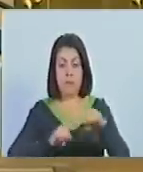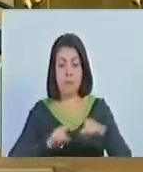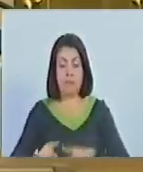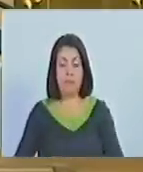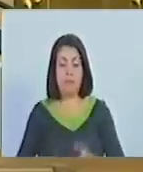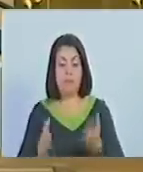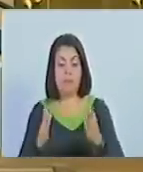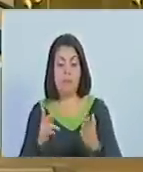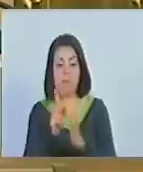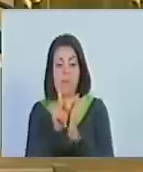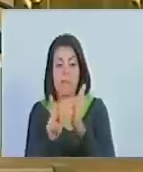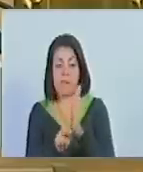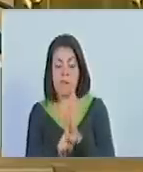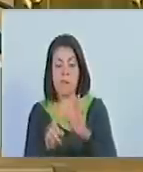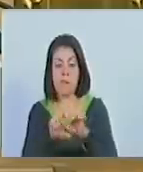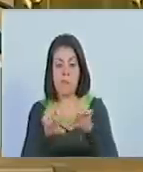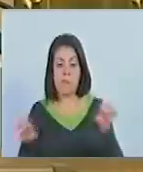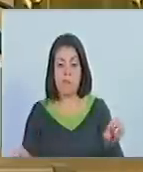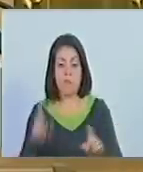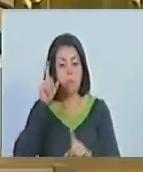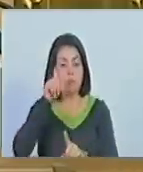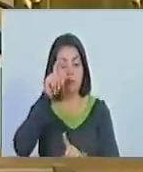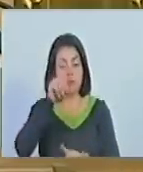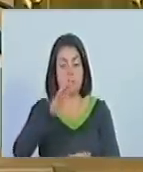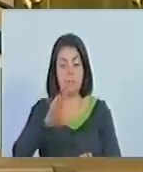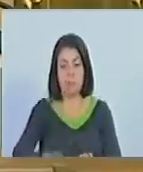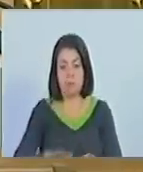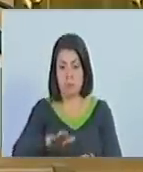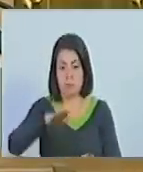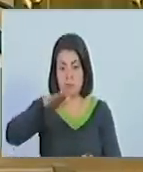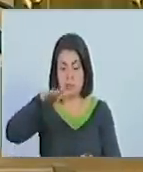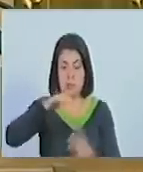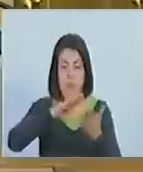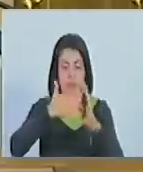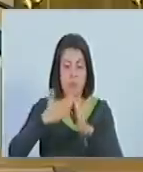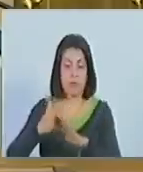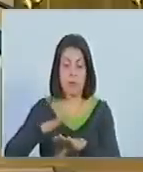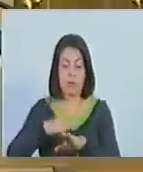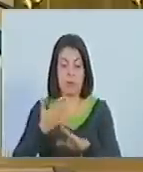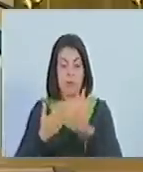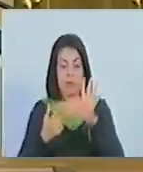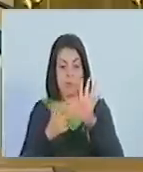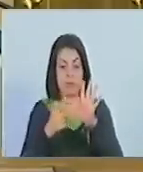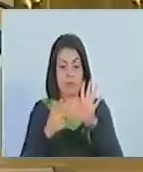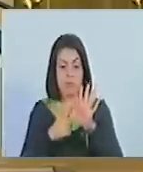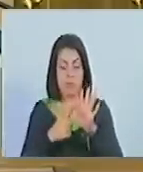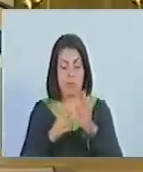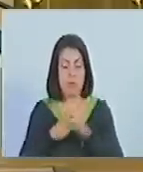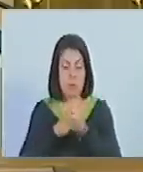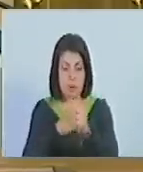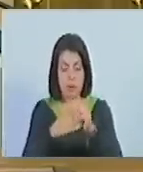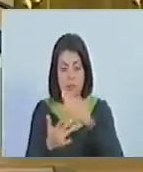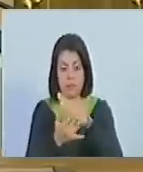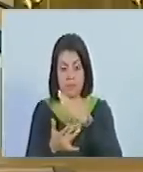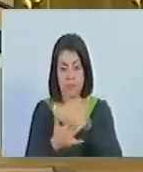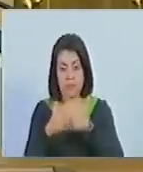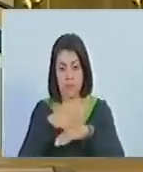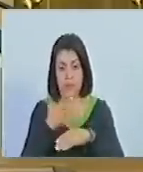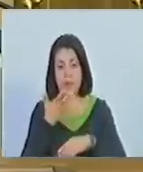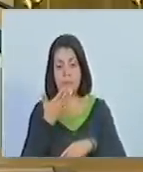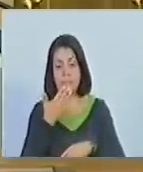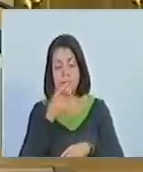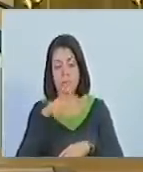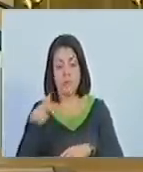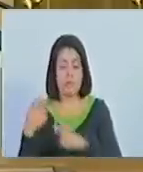ejecución de los programas de educación y formación comunales. Cinco, orientar técnicamente en caso de